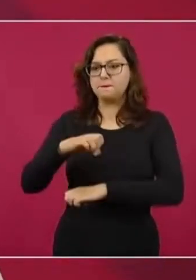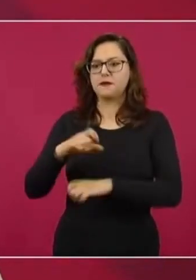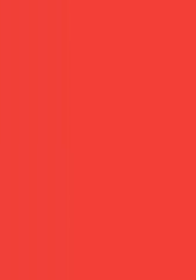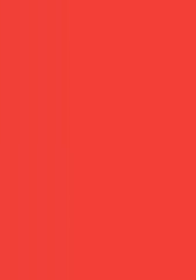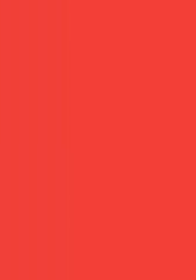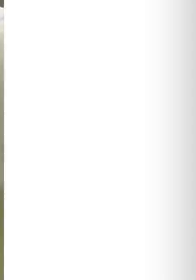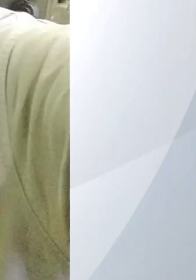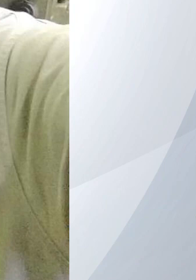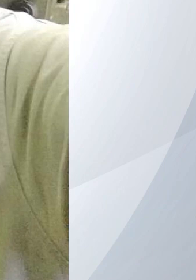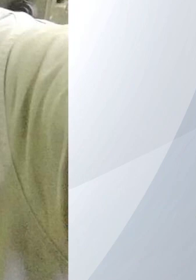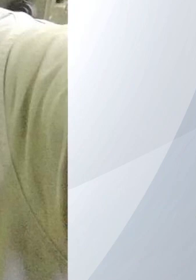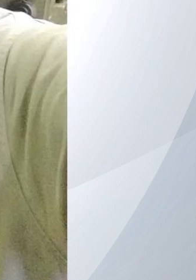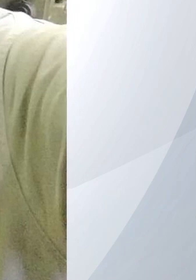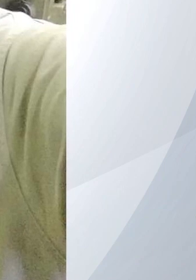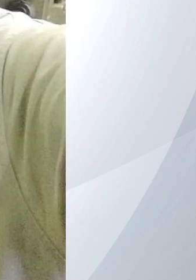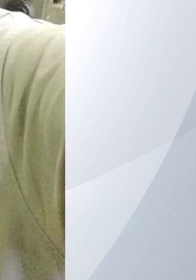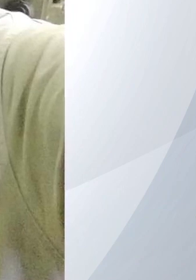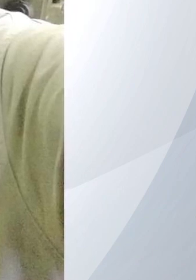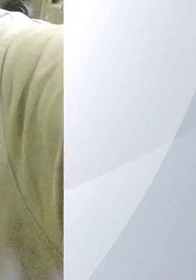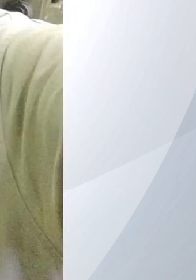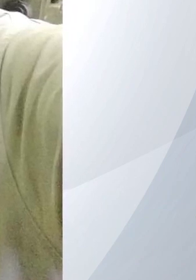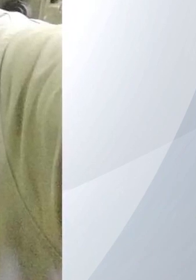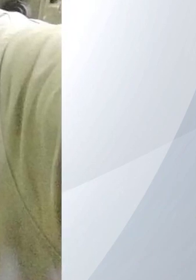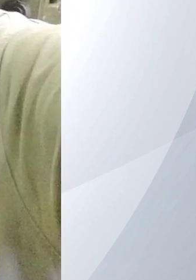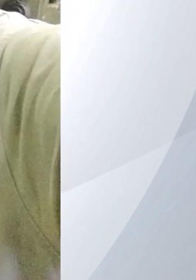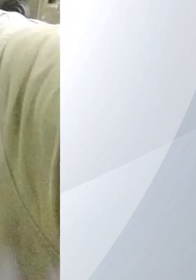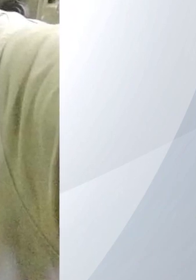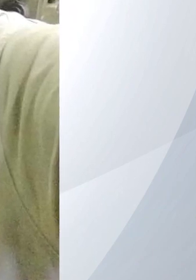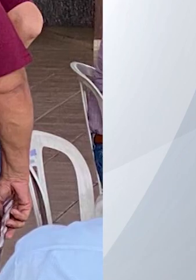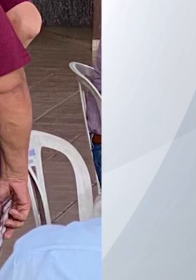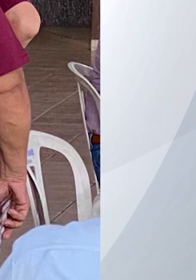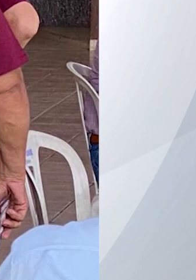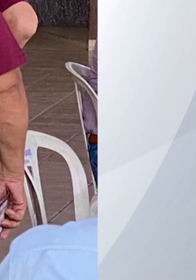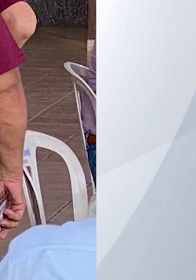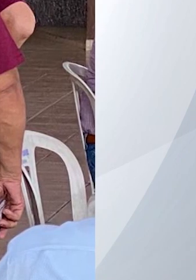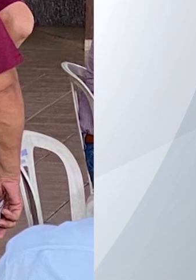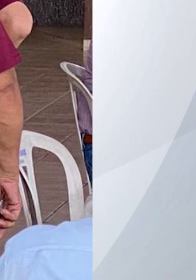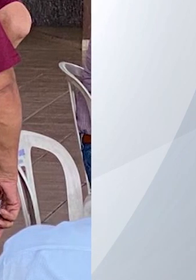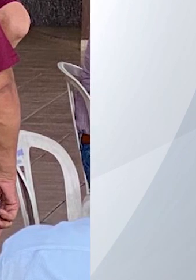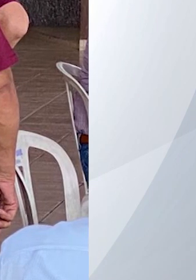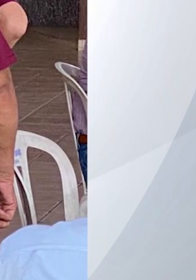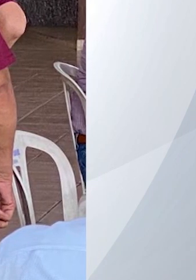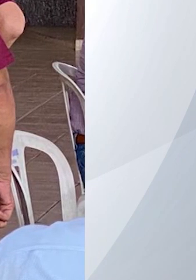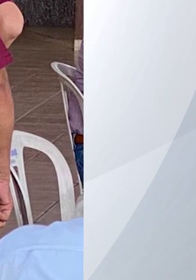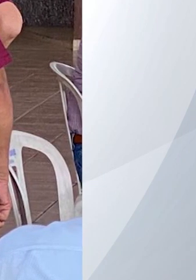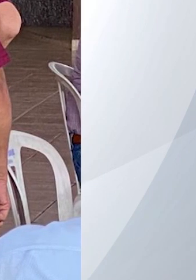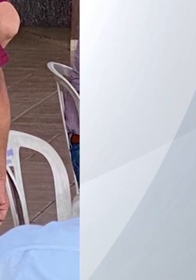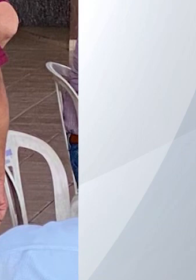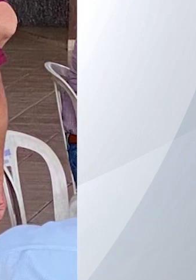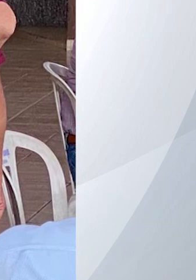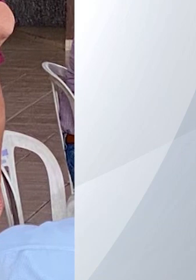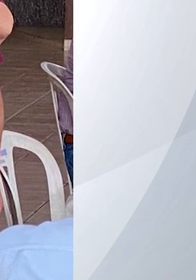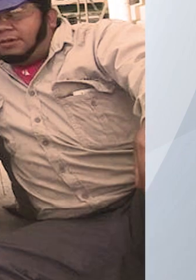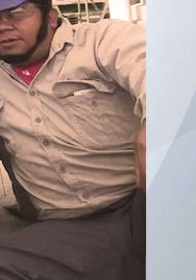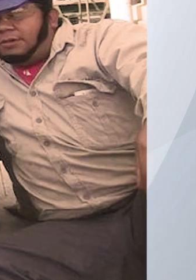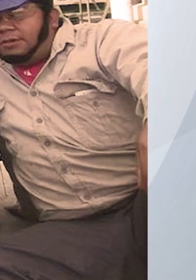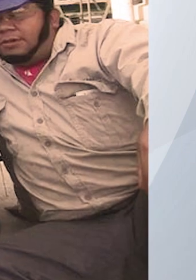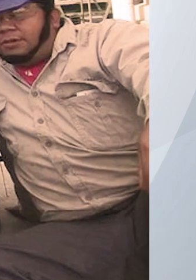nuestro México. El día de mañana, si Fred Navarro llega a dirigir el sindicato petrolero, que sabemos que así va a ser,